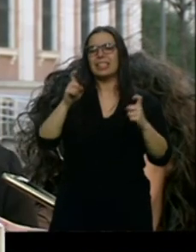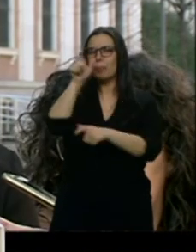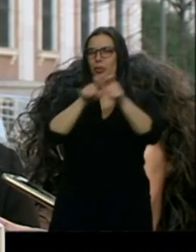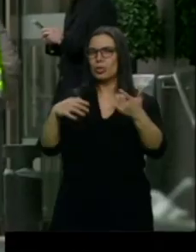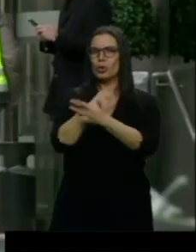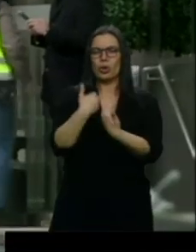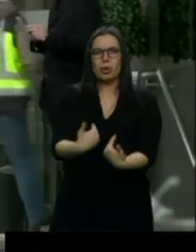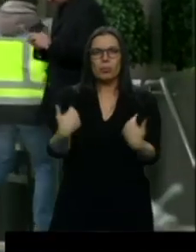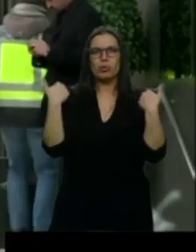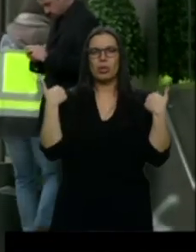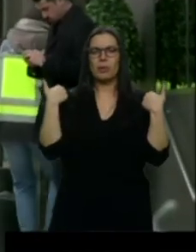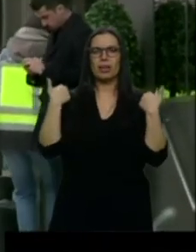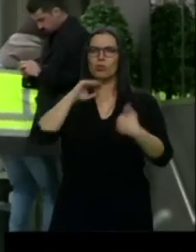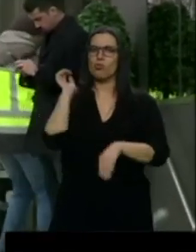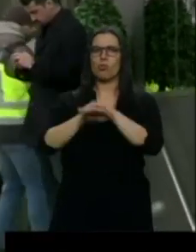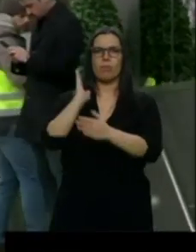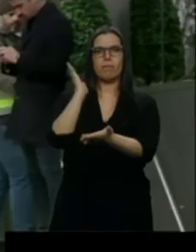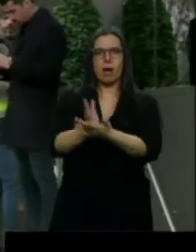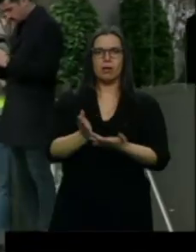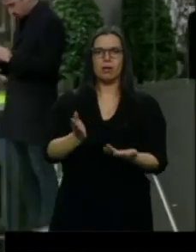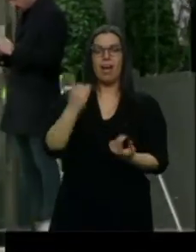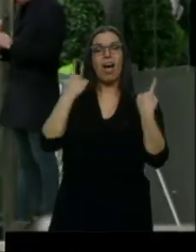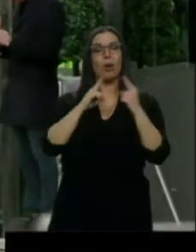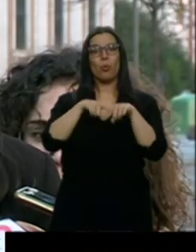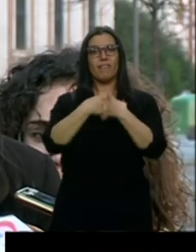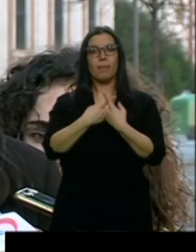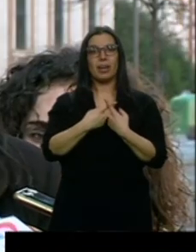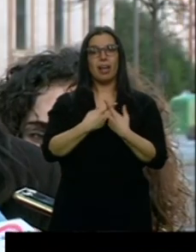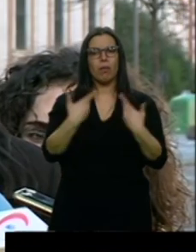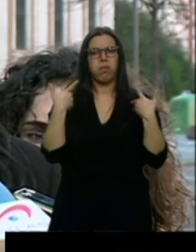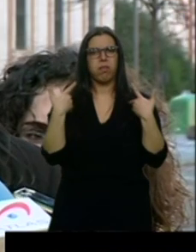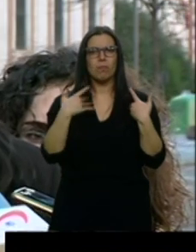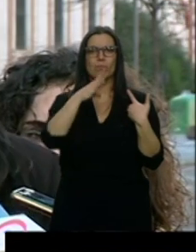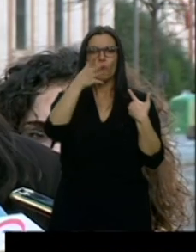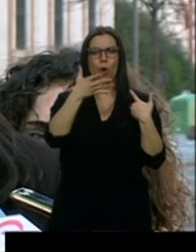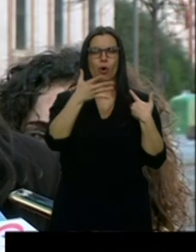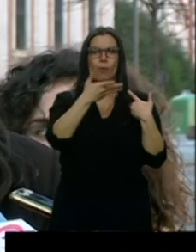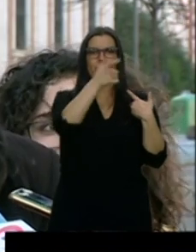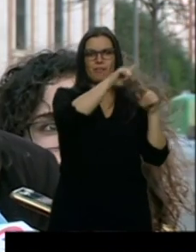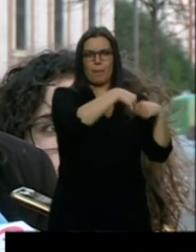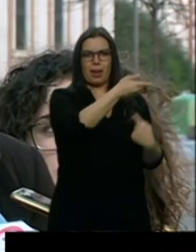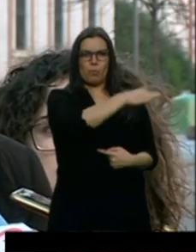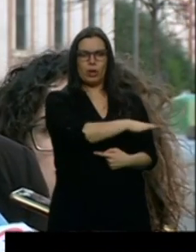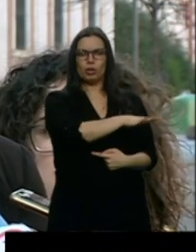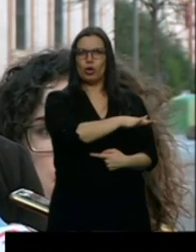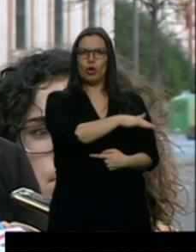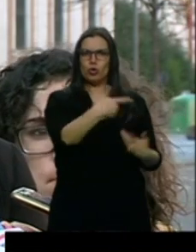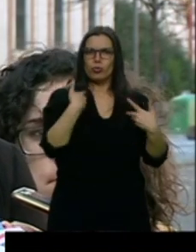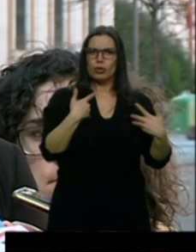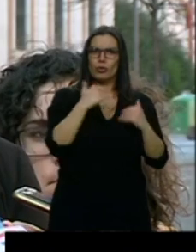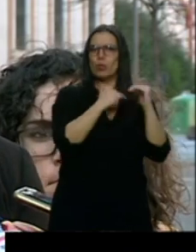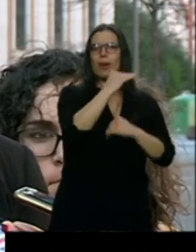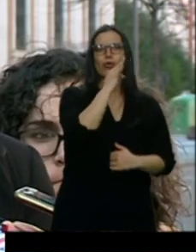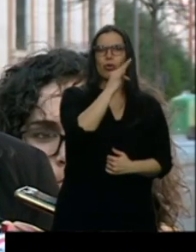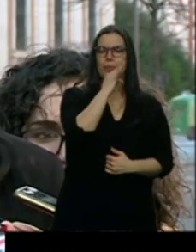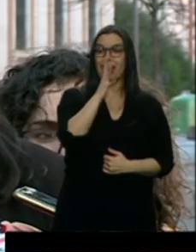lo cumpla. Hay familias que todavía no han superado el duelo y que están reviviendo de nuevo y abriendo unas heridas que sinceramente creemos que no lo